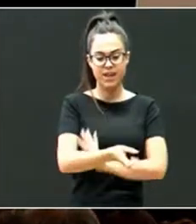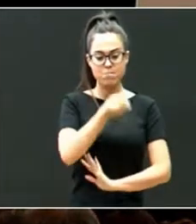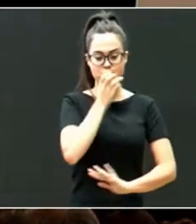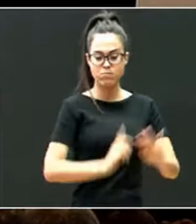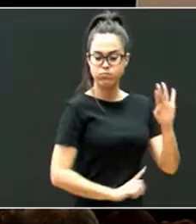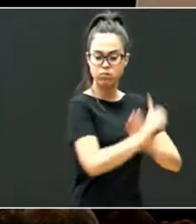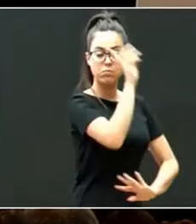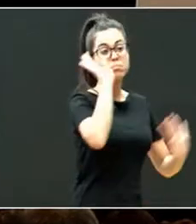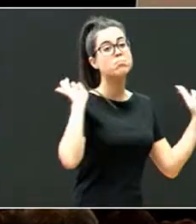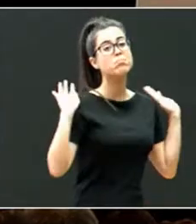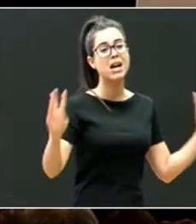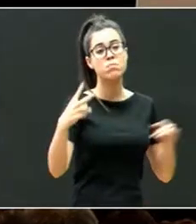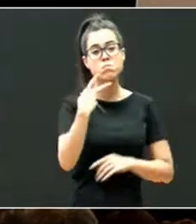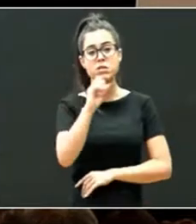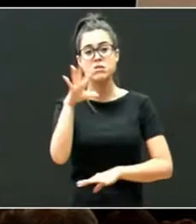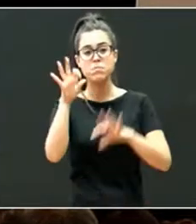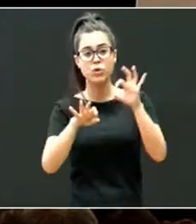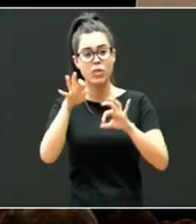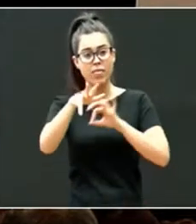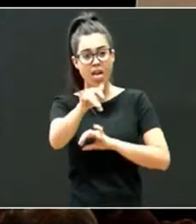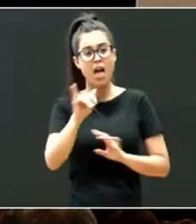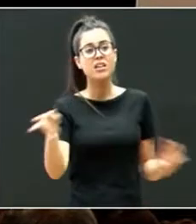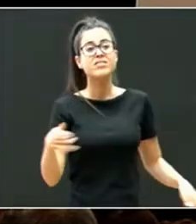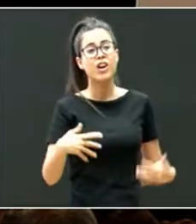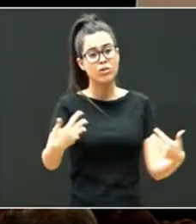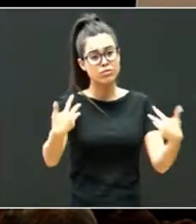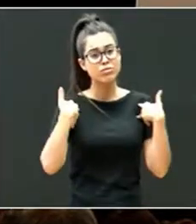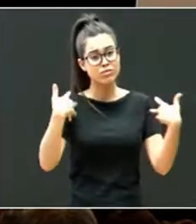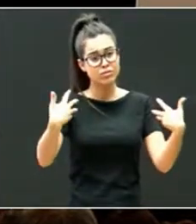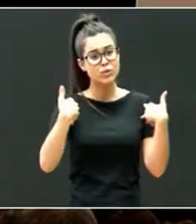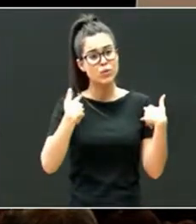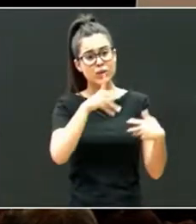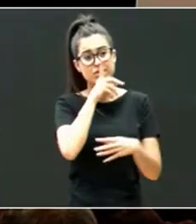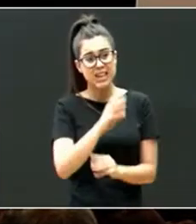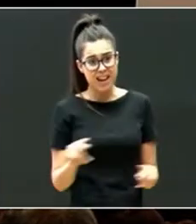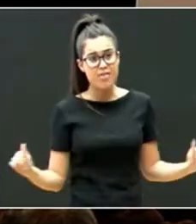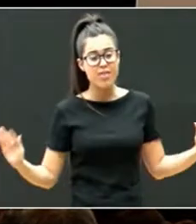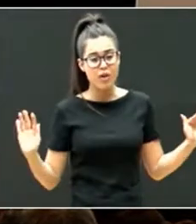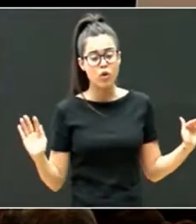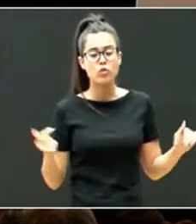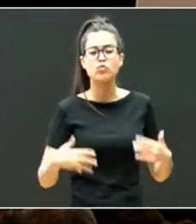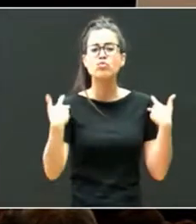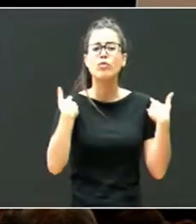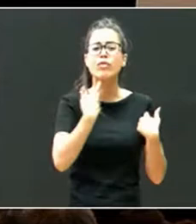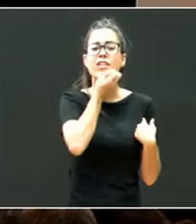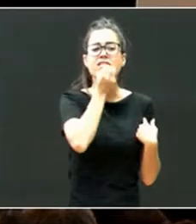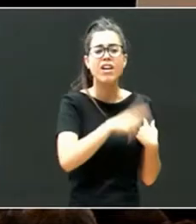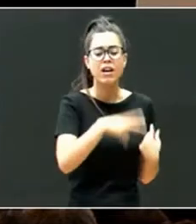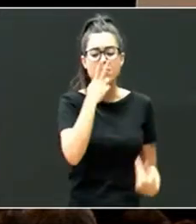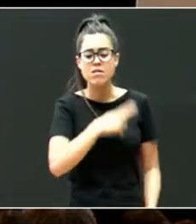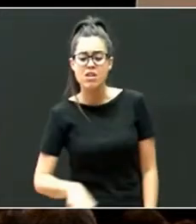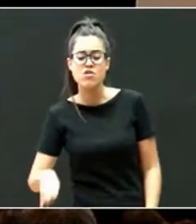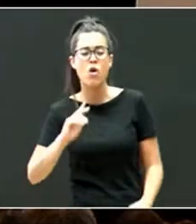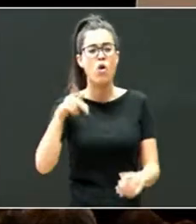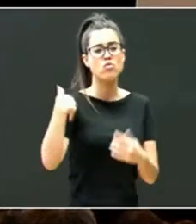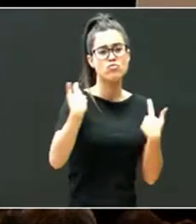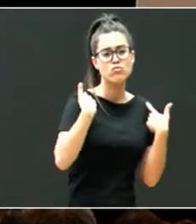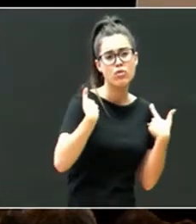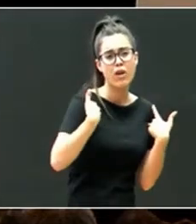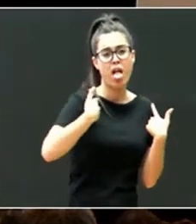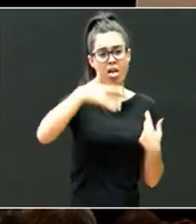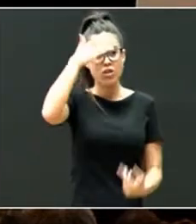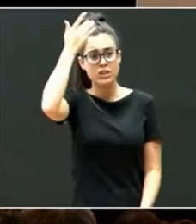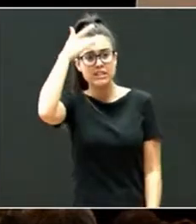Y este 20% lo sufre en silencio. Este 20% sufre mucho. Sufren los niños, sufren los adolescentes, y sufren mucho las